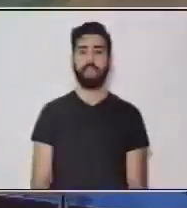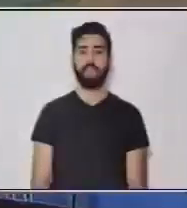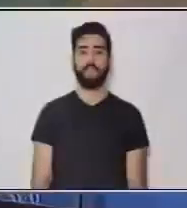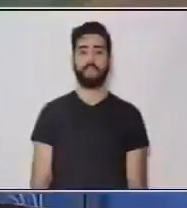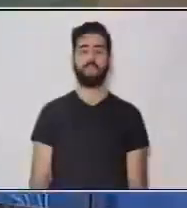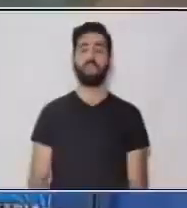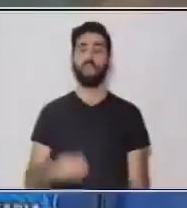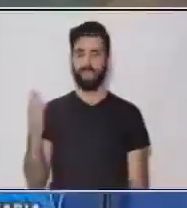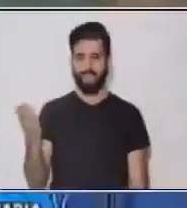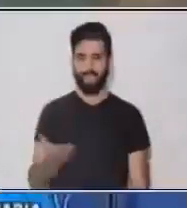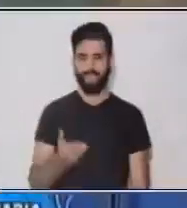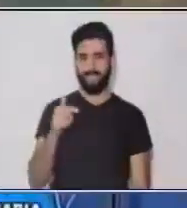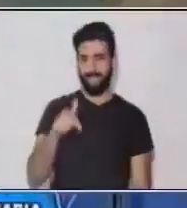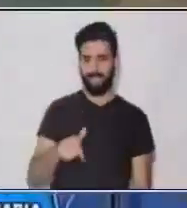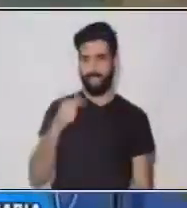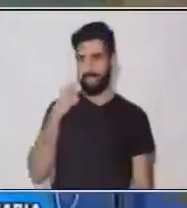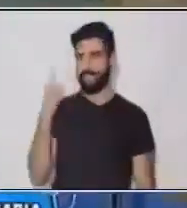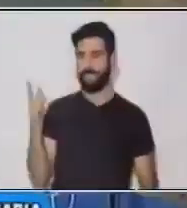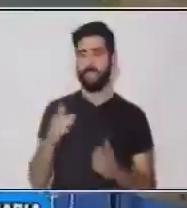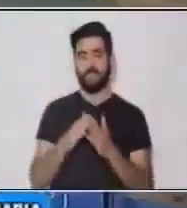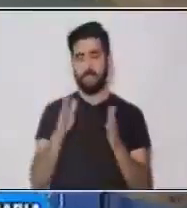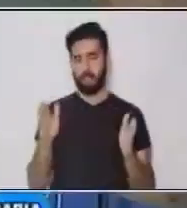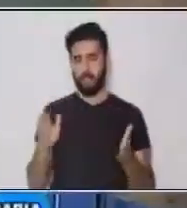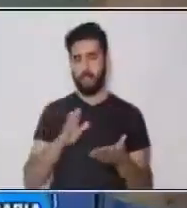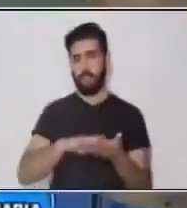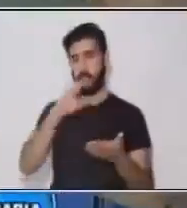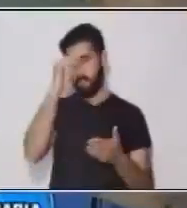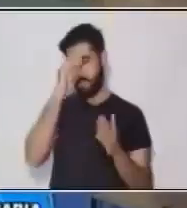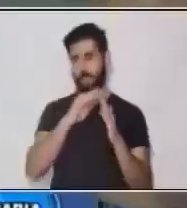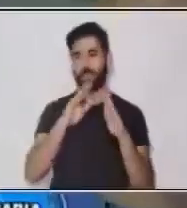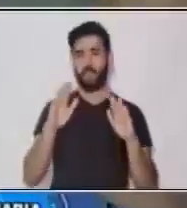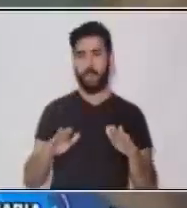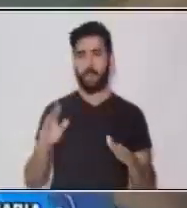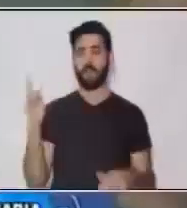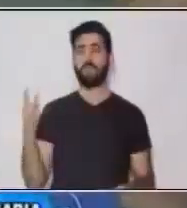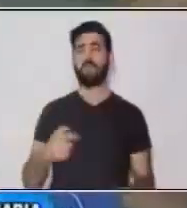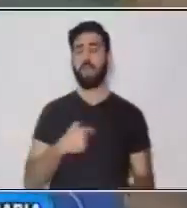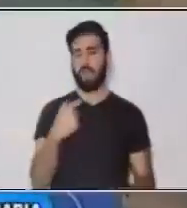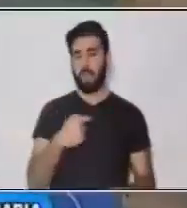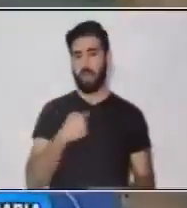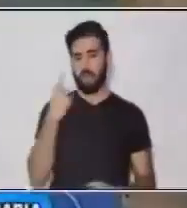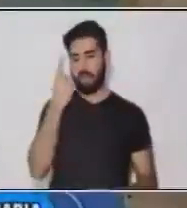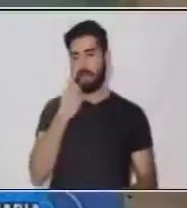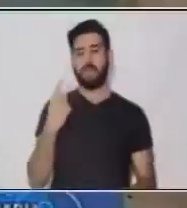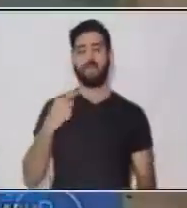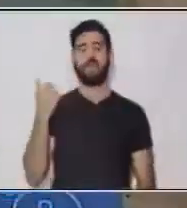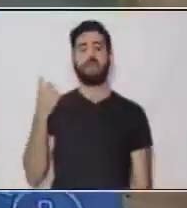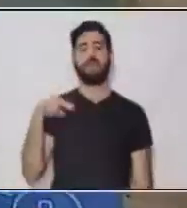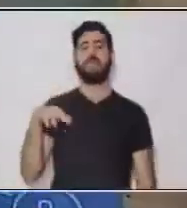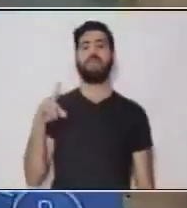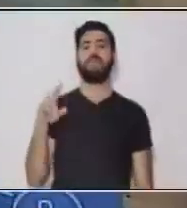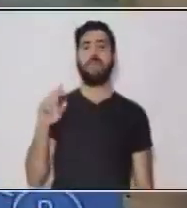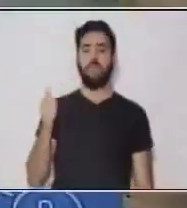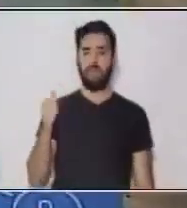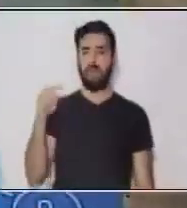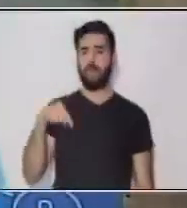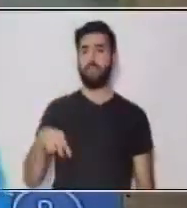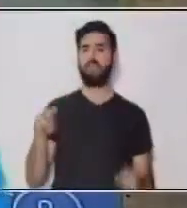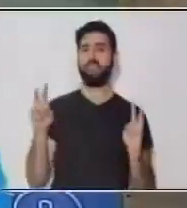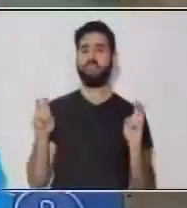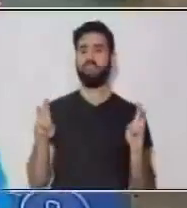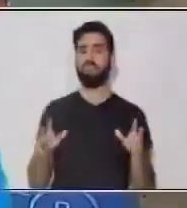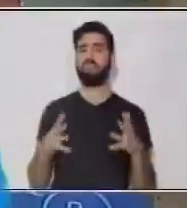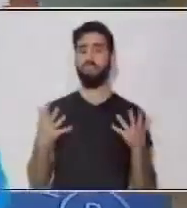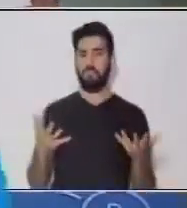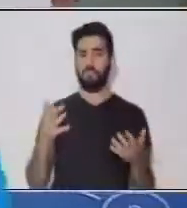Bienvenido a este espacio educativo Aprende en Casa. Soy Sandra Payet y en esta oportunidad desarrollaremos el tema El